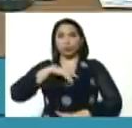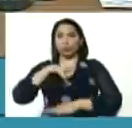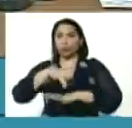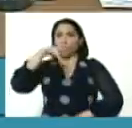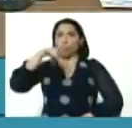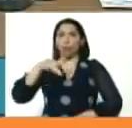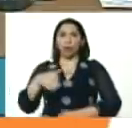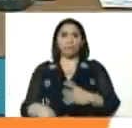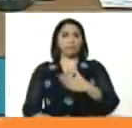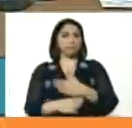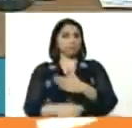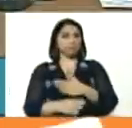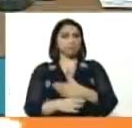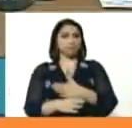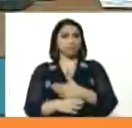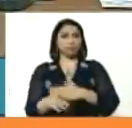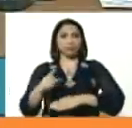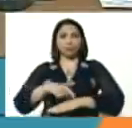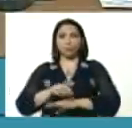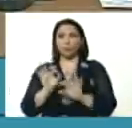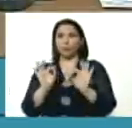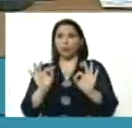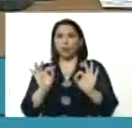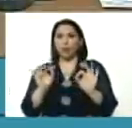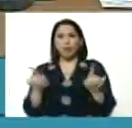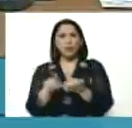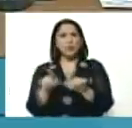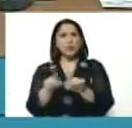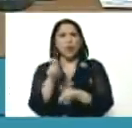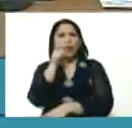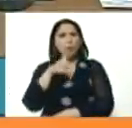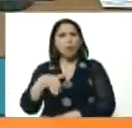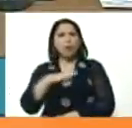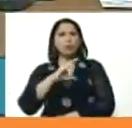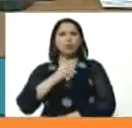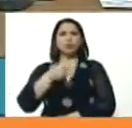en su momento. Como le tocó al pueblo de Chuao, Diosdado,